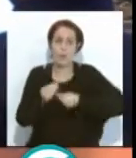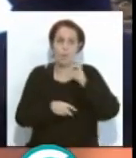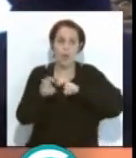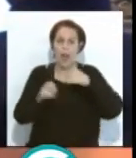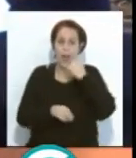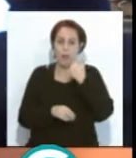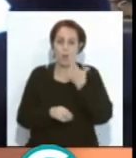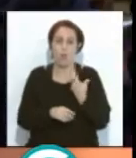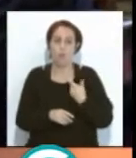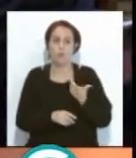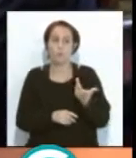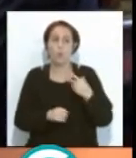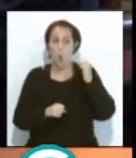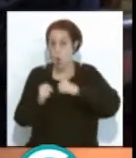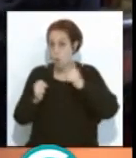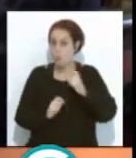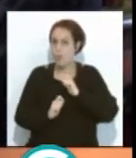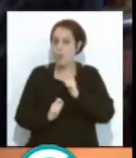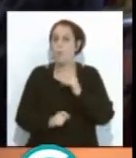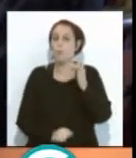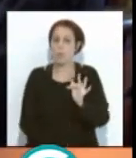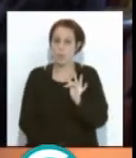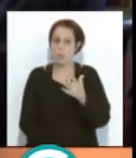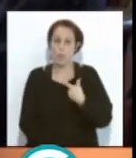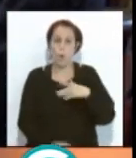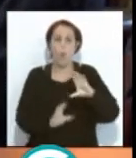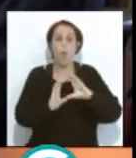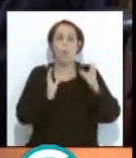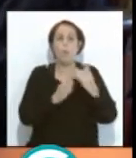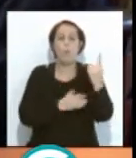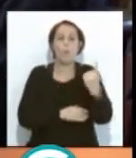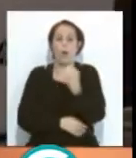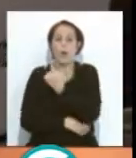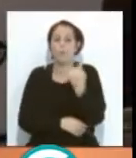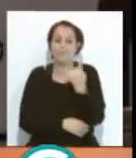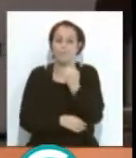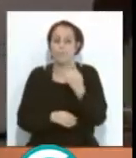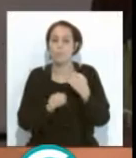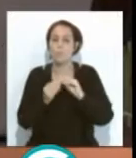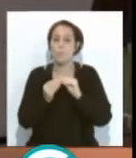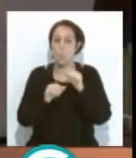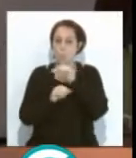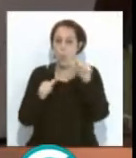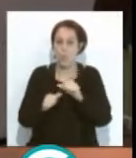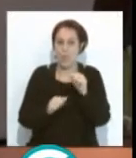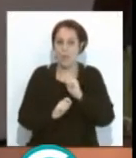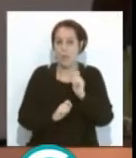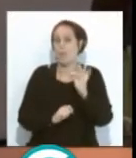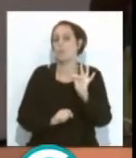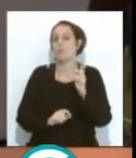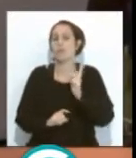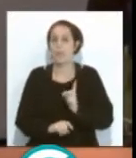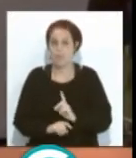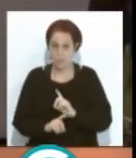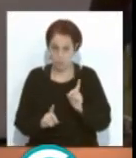favorezca al concurso en sí y no simplemente a una u otra modalidad. Sí, la opción